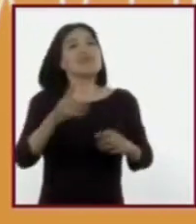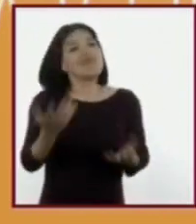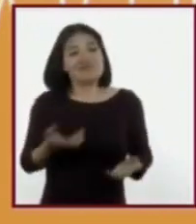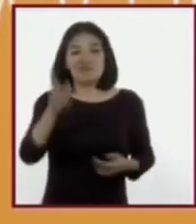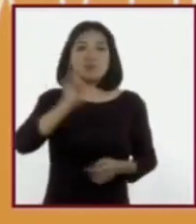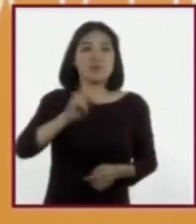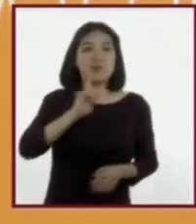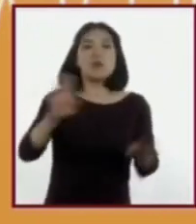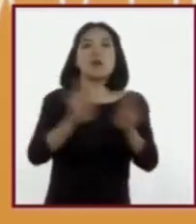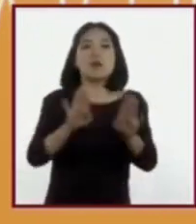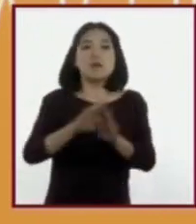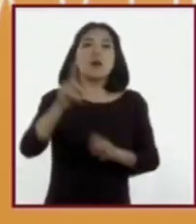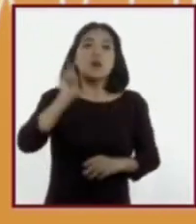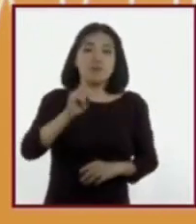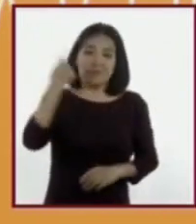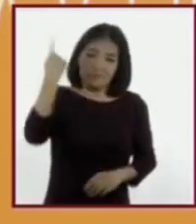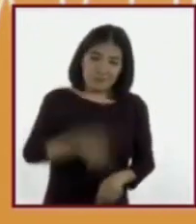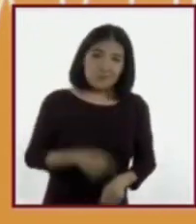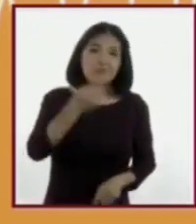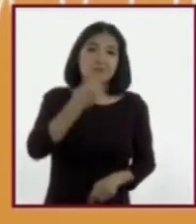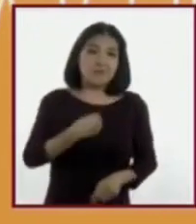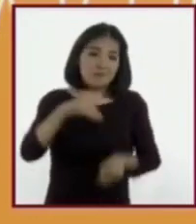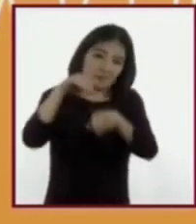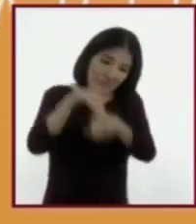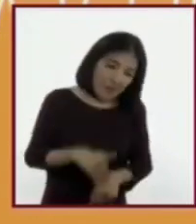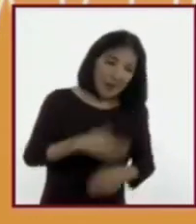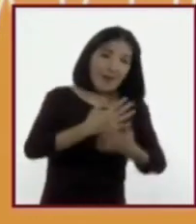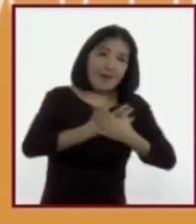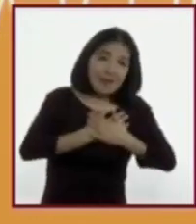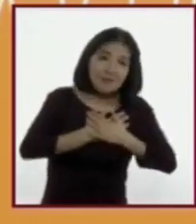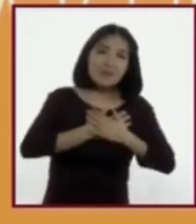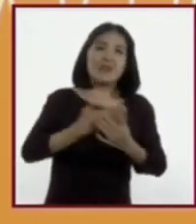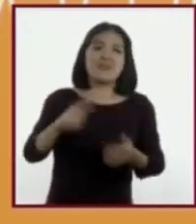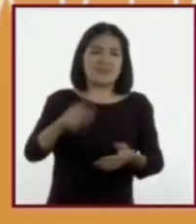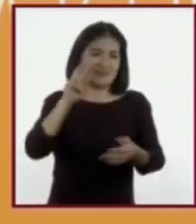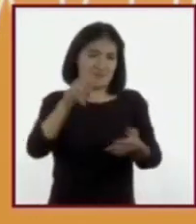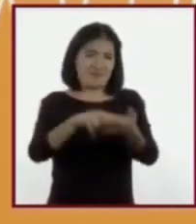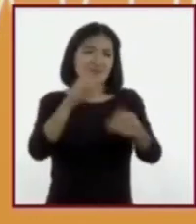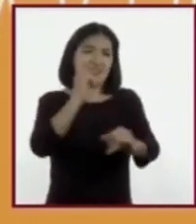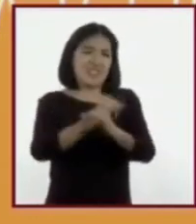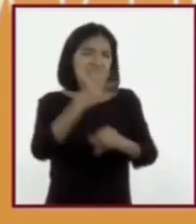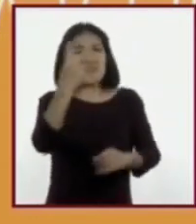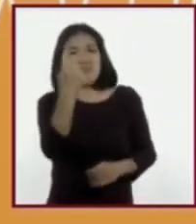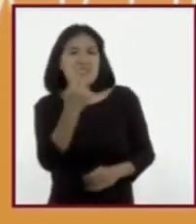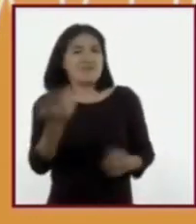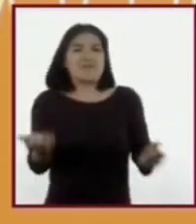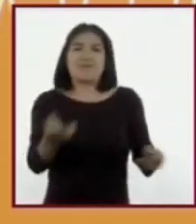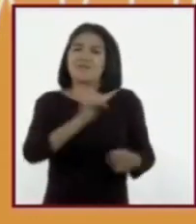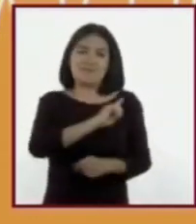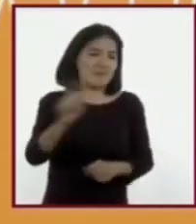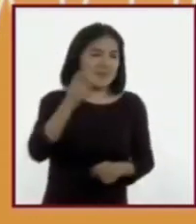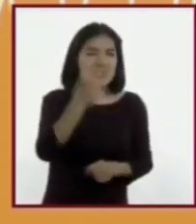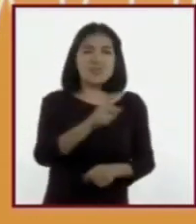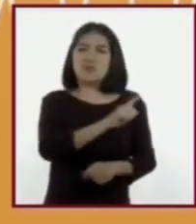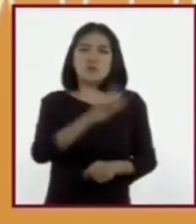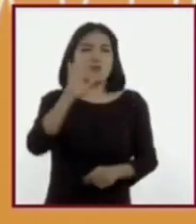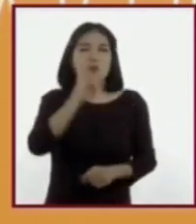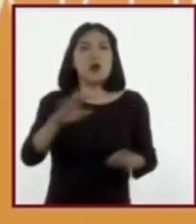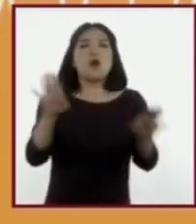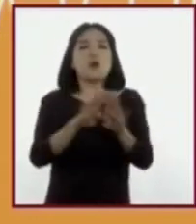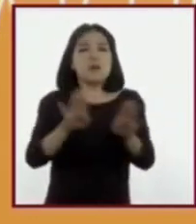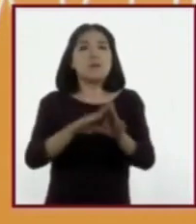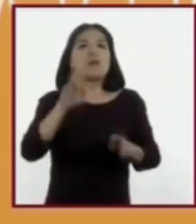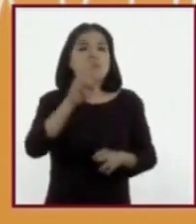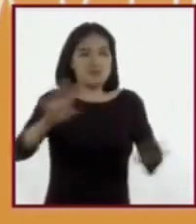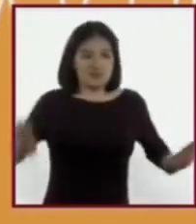a mujeres, someterse a una relación desigual por amor. Todo esto va generando y reforzando en los adolescentes